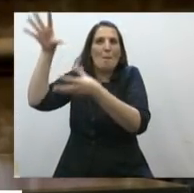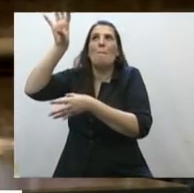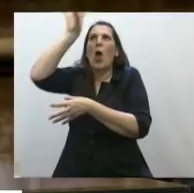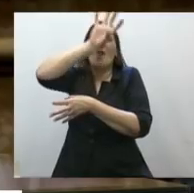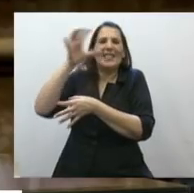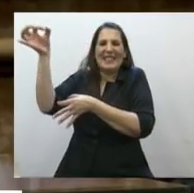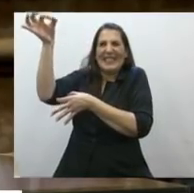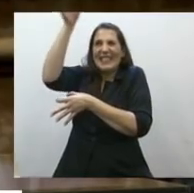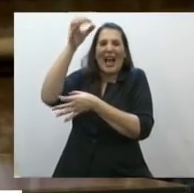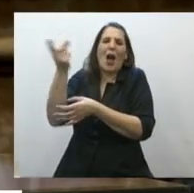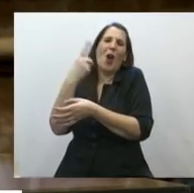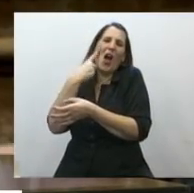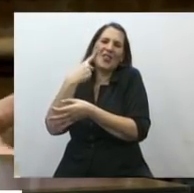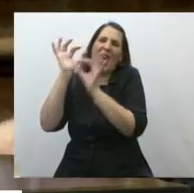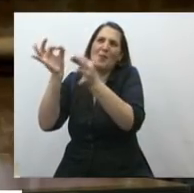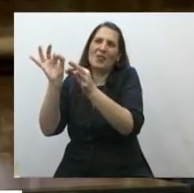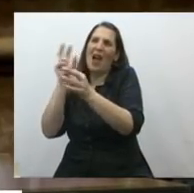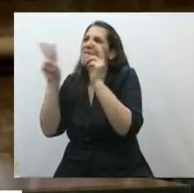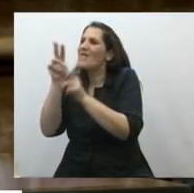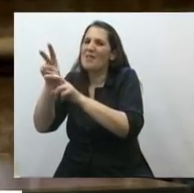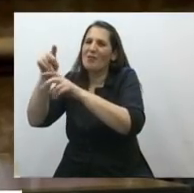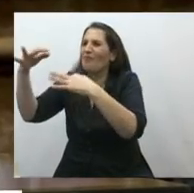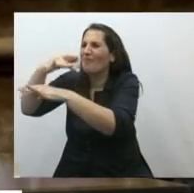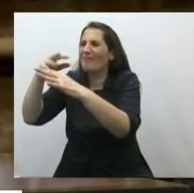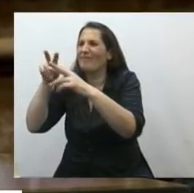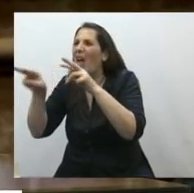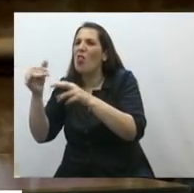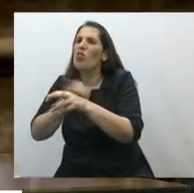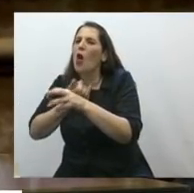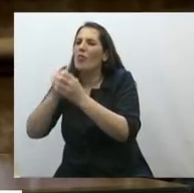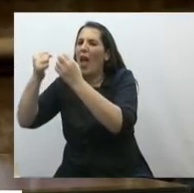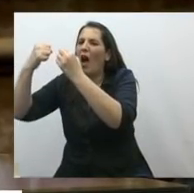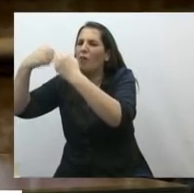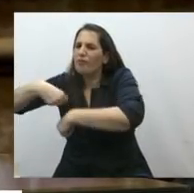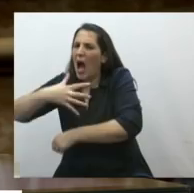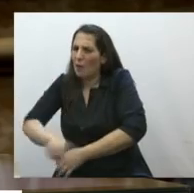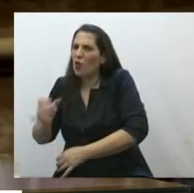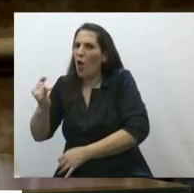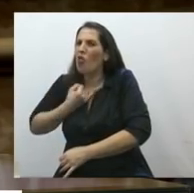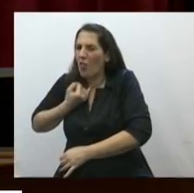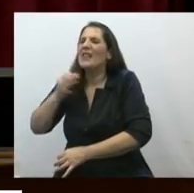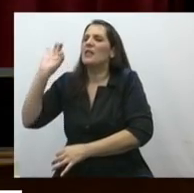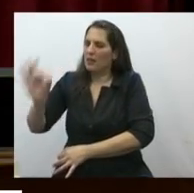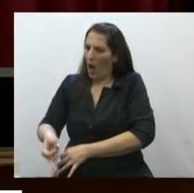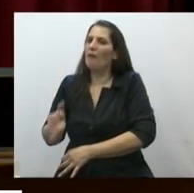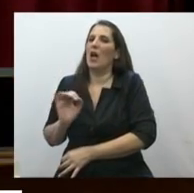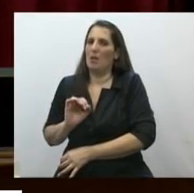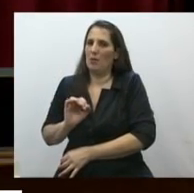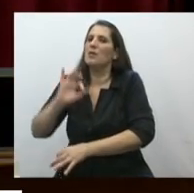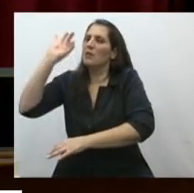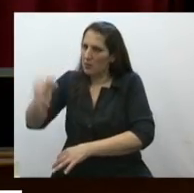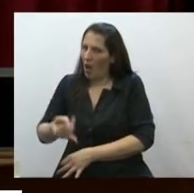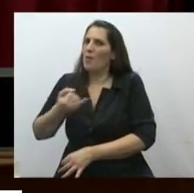quiénes, cómo, dónde, de qué manera practican los abortos. Le recuerdo su tiempo, señora señora. ¿Por qué nadie,